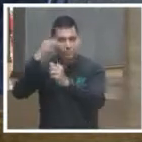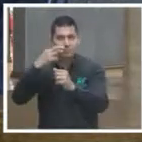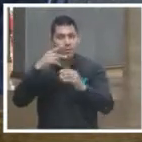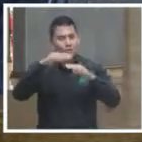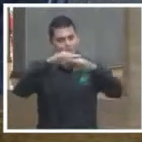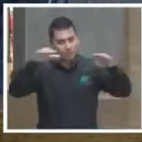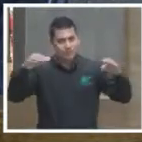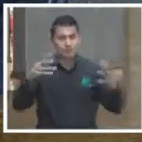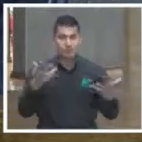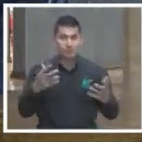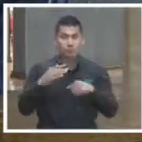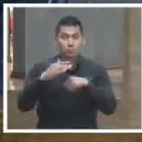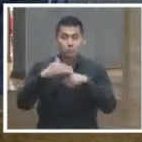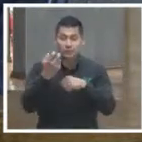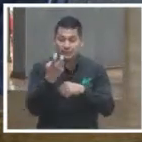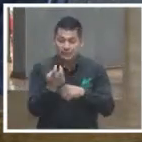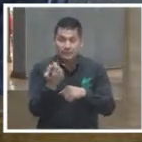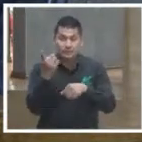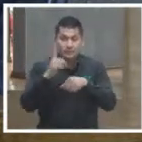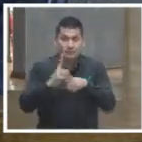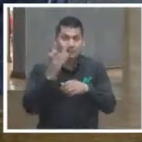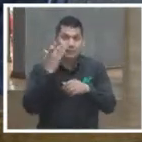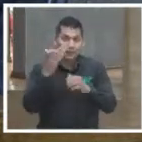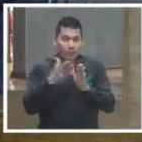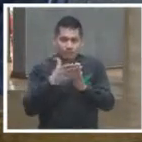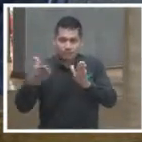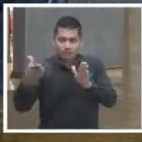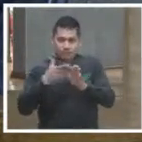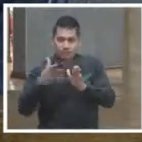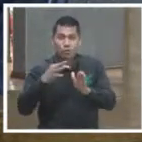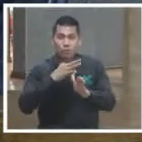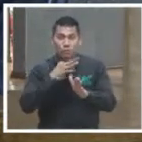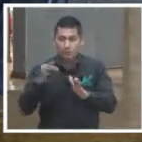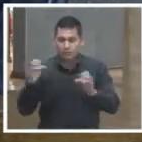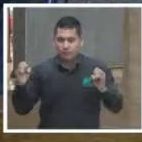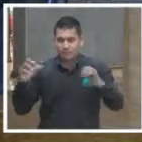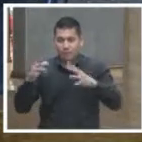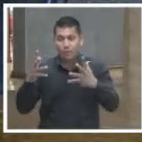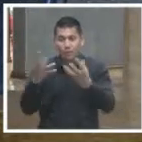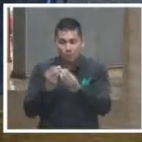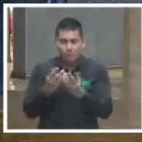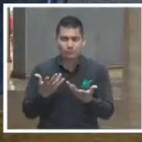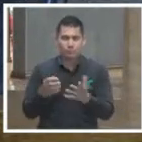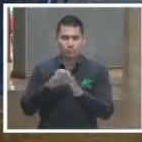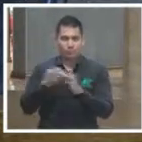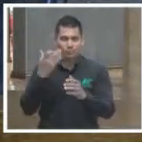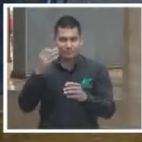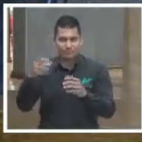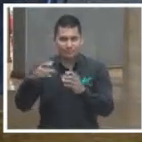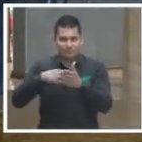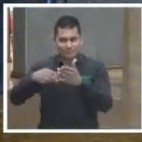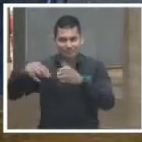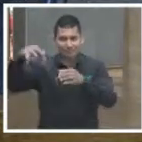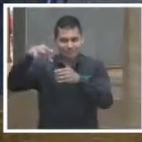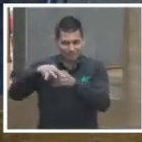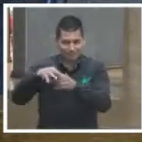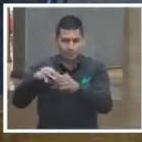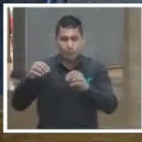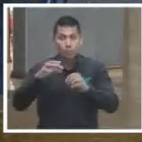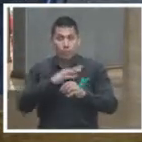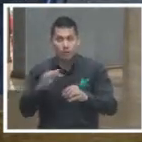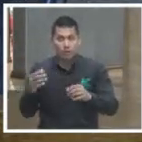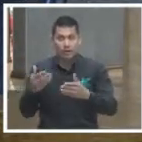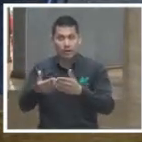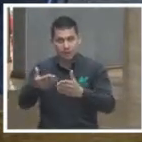aprovecharía ese momento catalizador, porque todos los procesos electorales son momentos catalizadores, aprovecharía ese